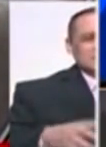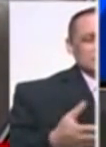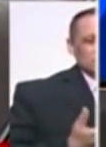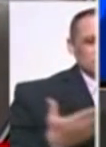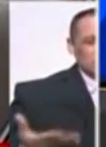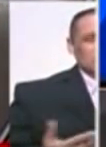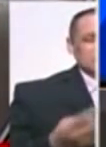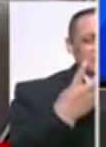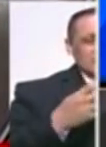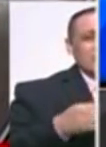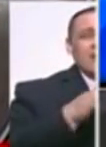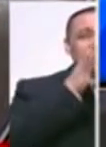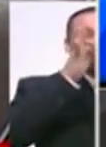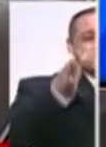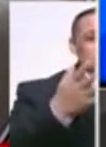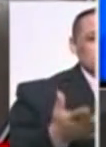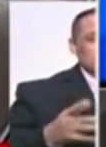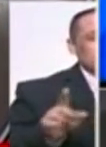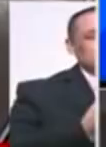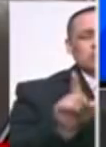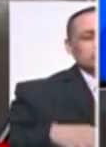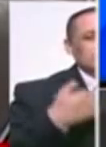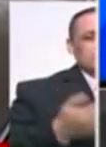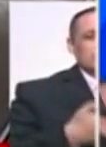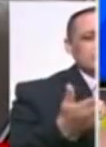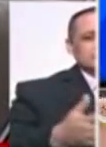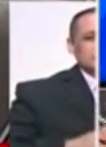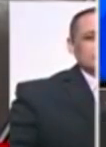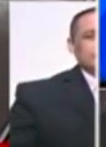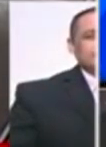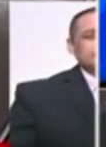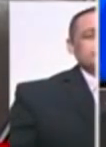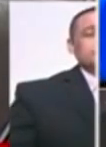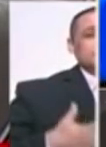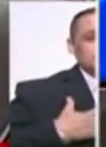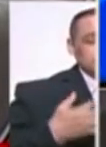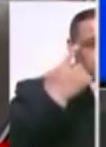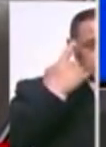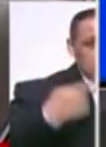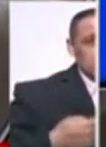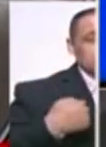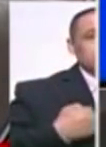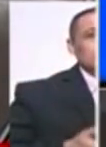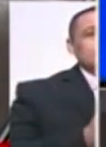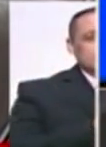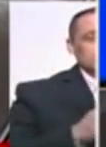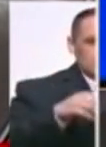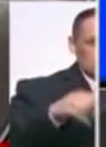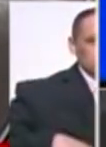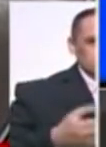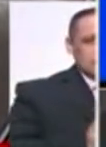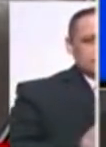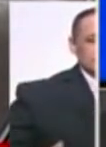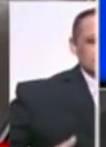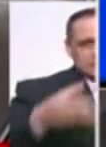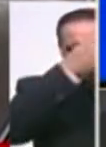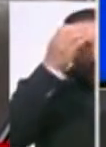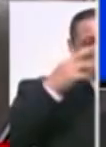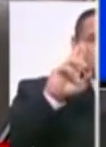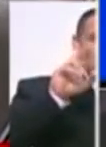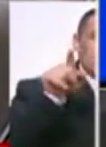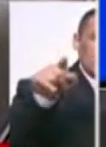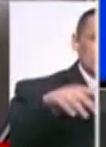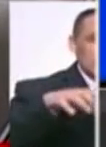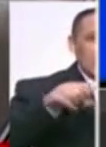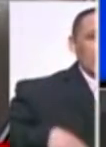y pedirle la renuncia. ¿Cuál debería ser el papel o la posición de la izquierda en el Parlamento? Definitivamente de